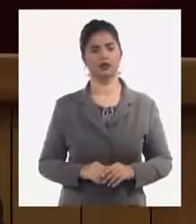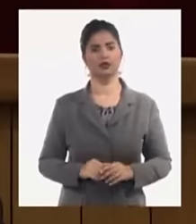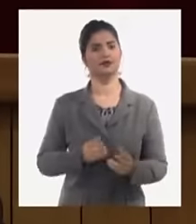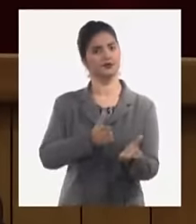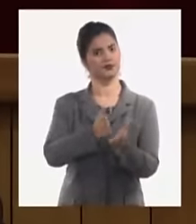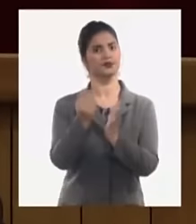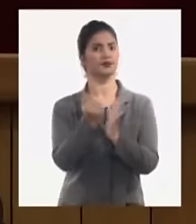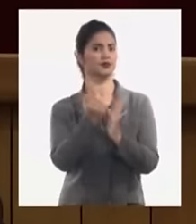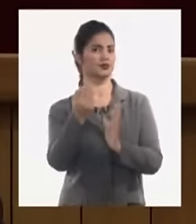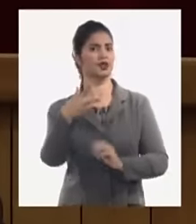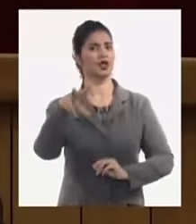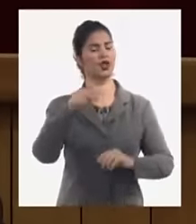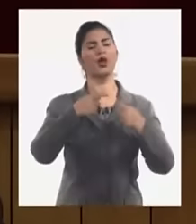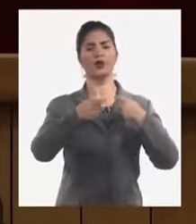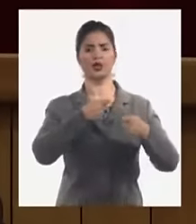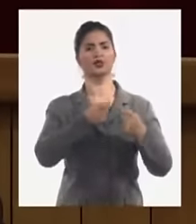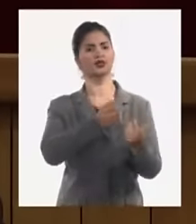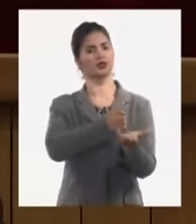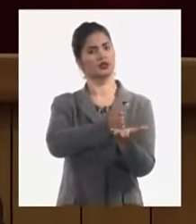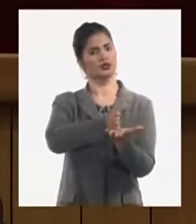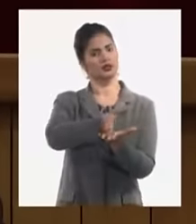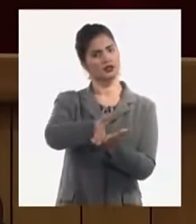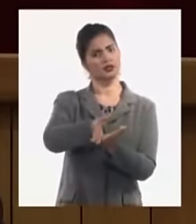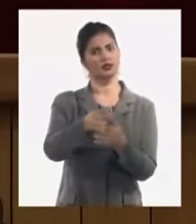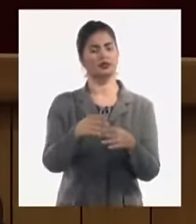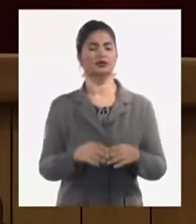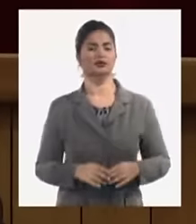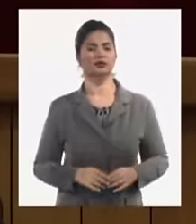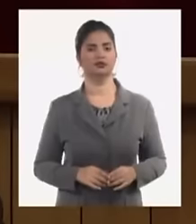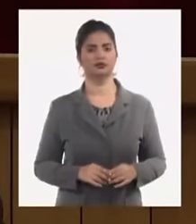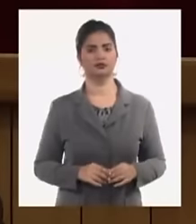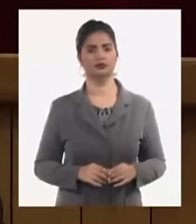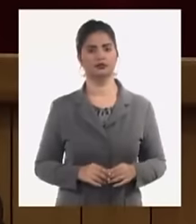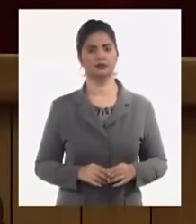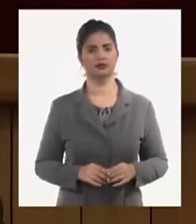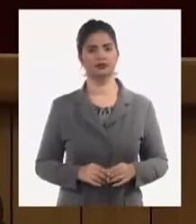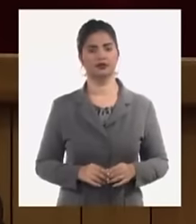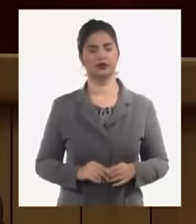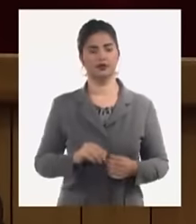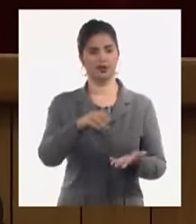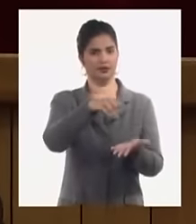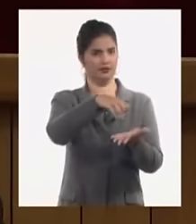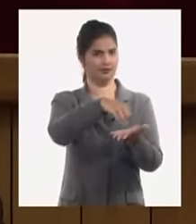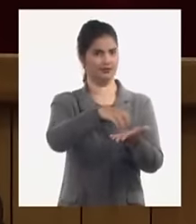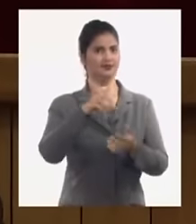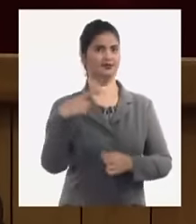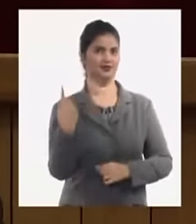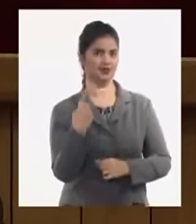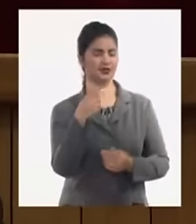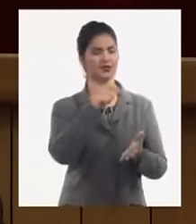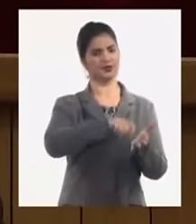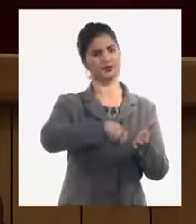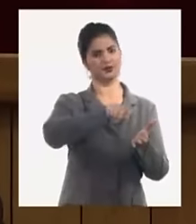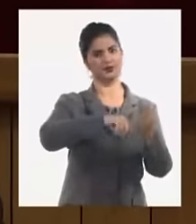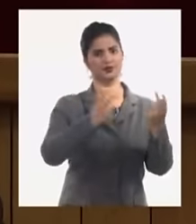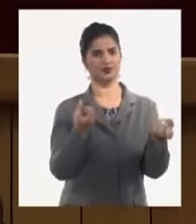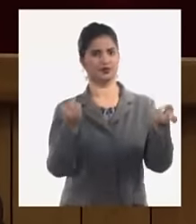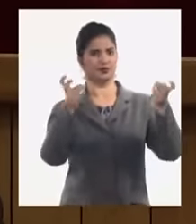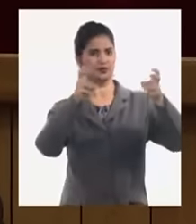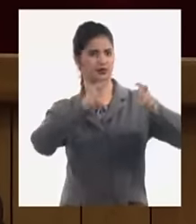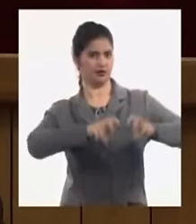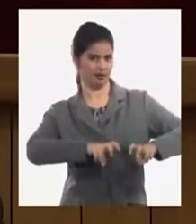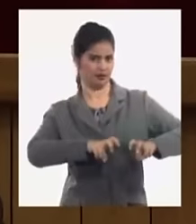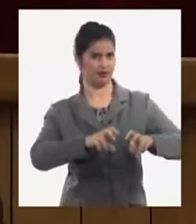actores económicos pero vamos a corregir determinadas instrucciones vamos a revisar determinadas